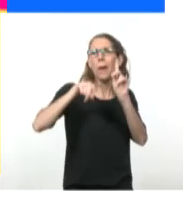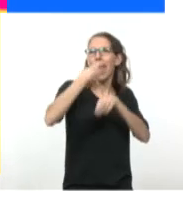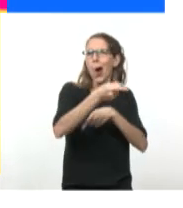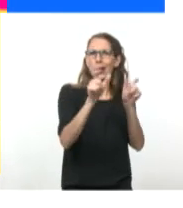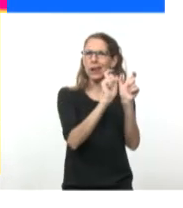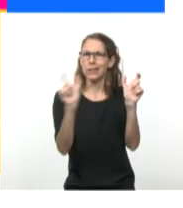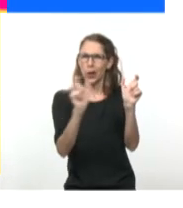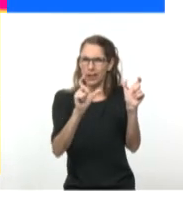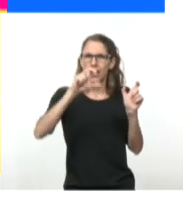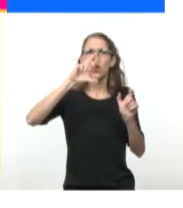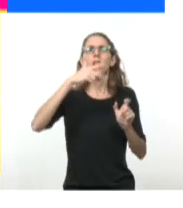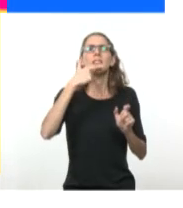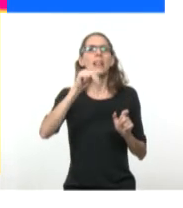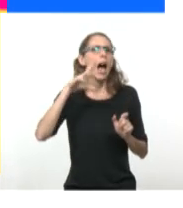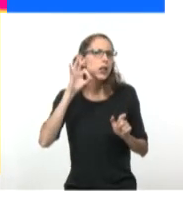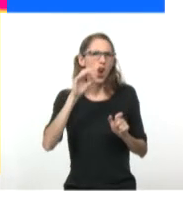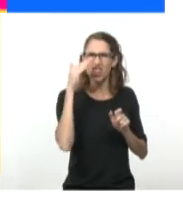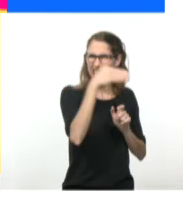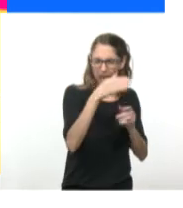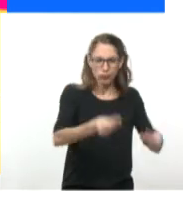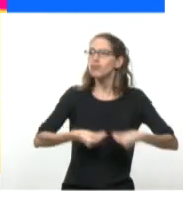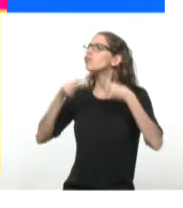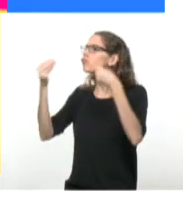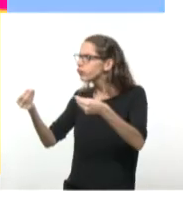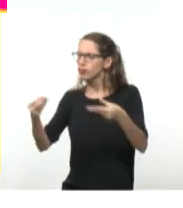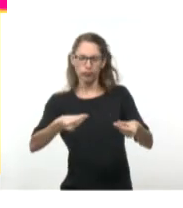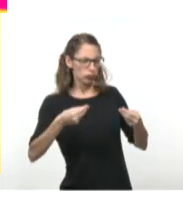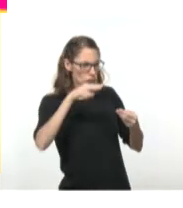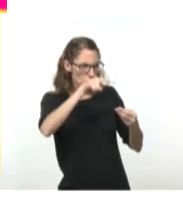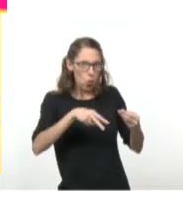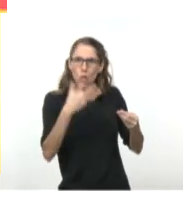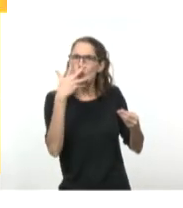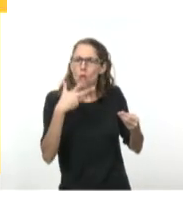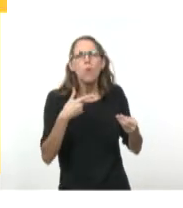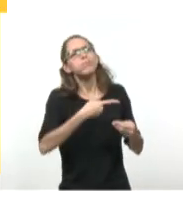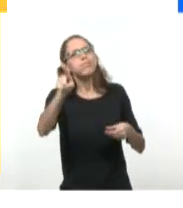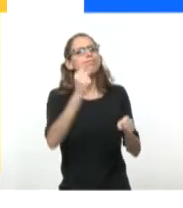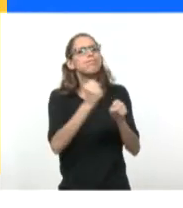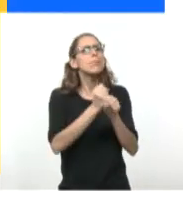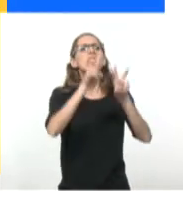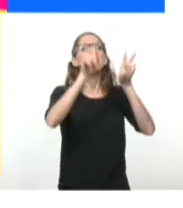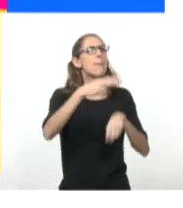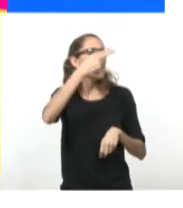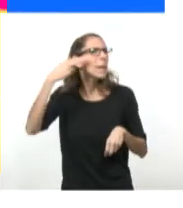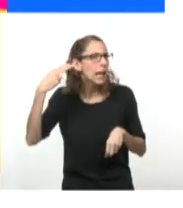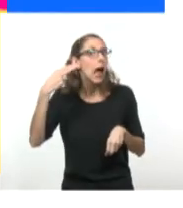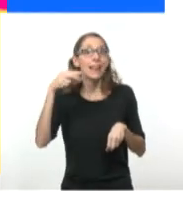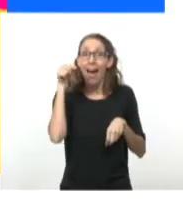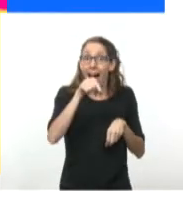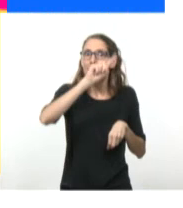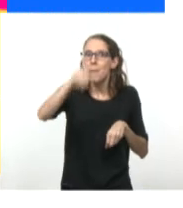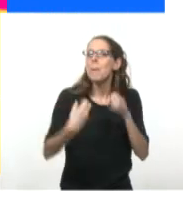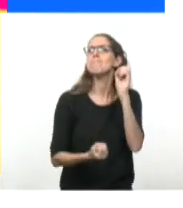Salgare. Quintero lo miró, le encantó y le dijo, hágame una de piratas. Ahí nació la primera